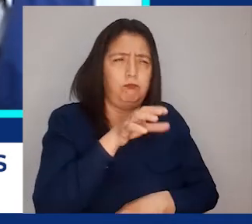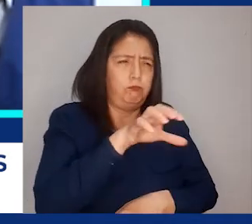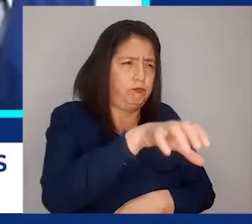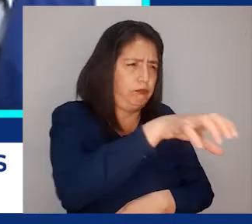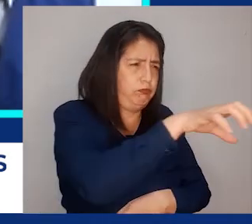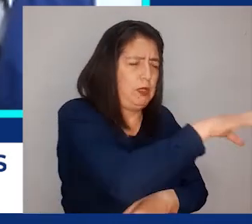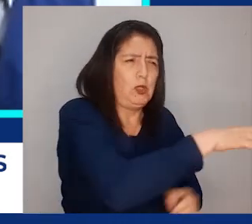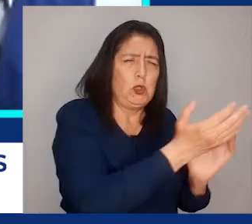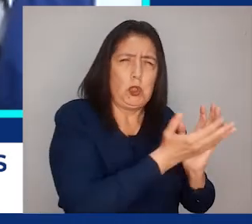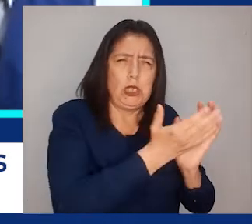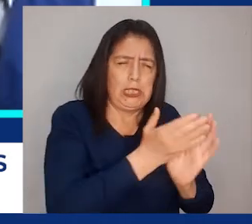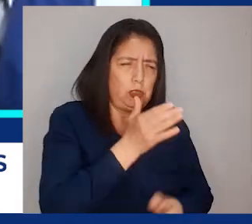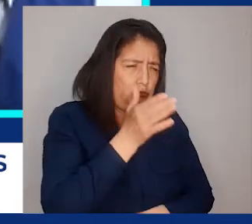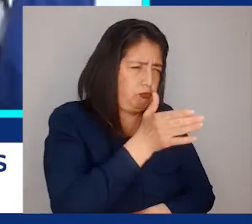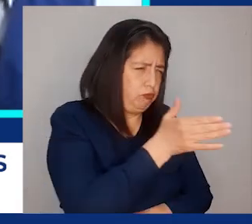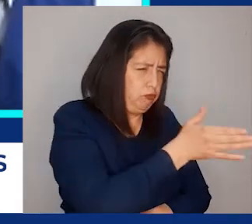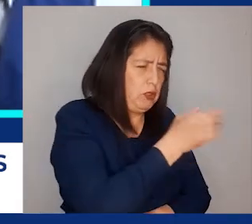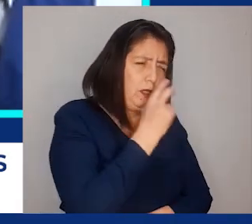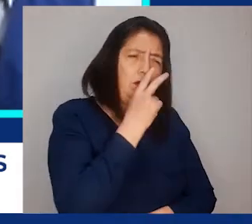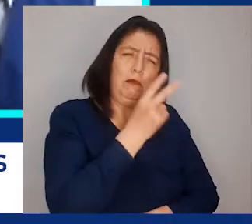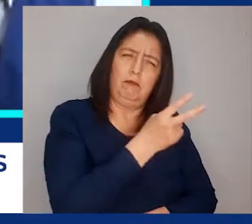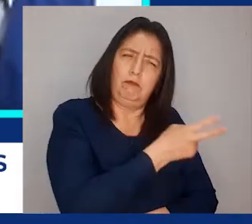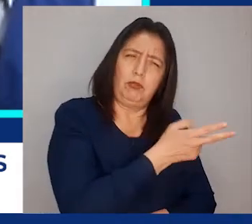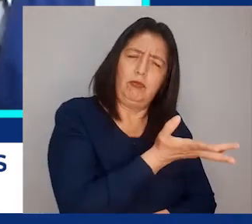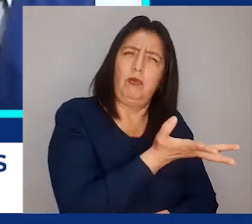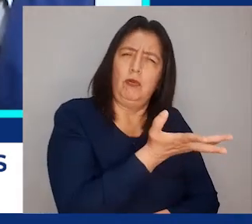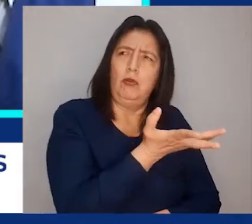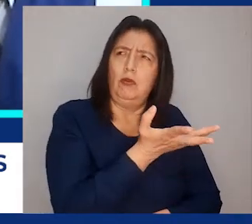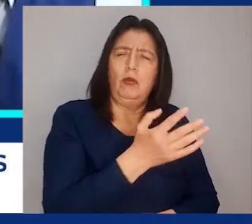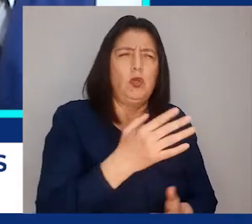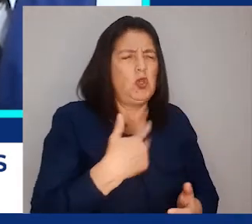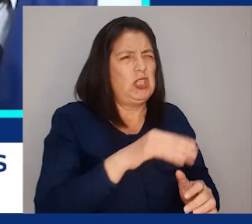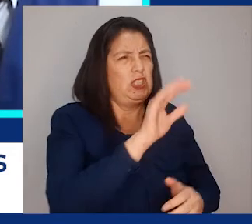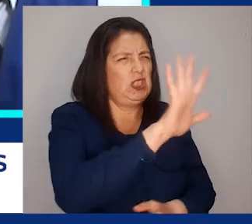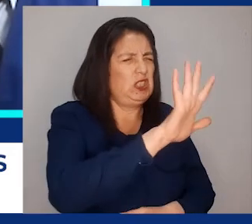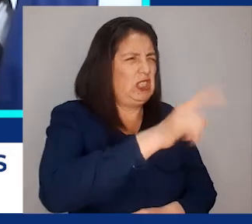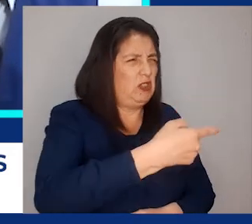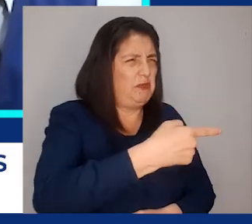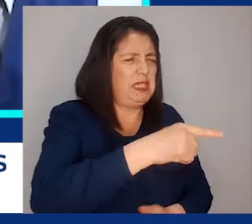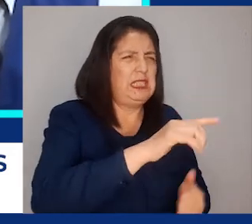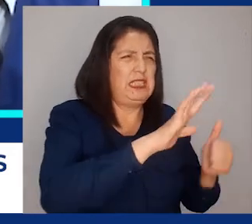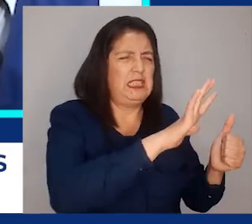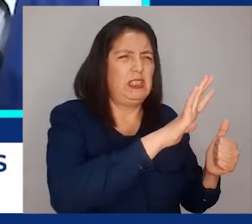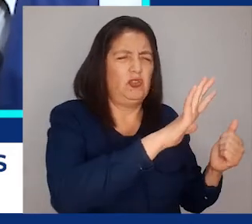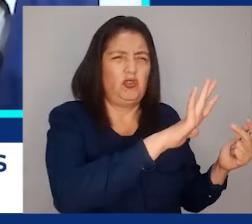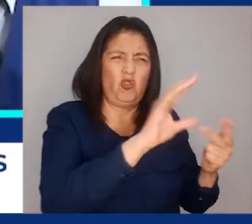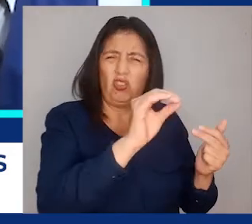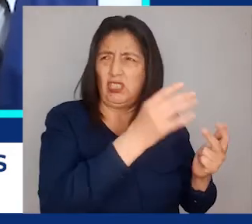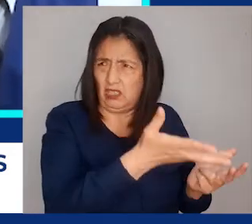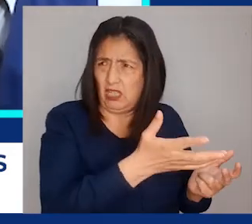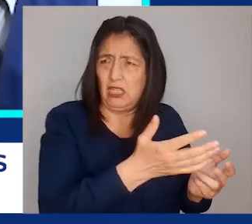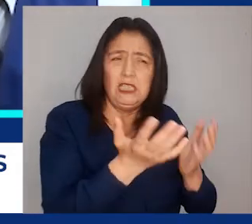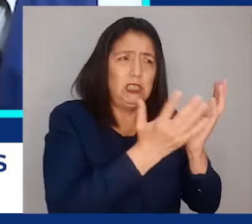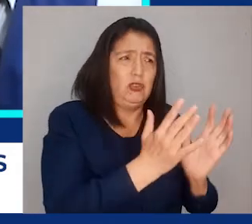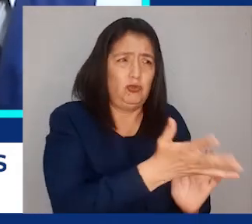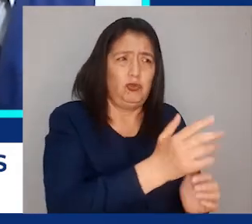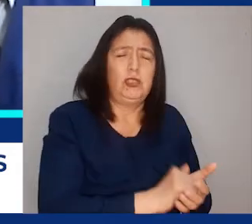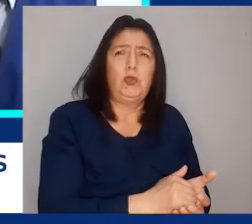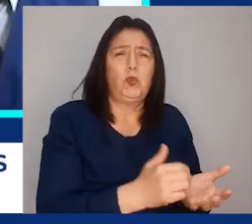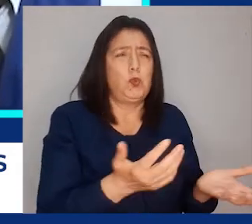servicios educativos y advirtió que 5.680 estudiantes